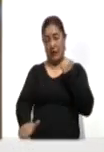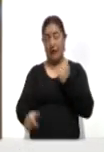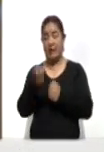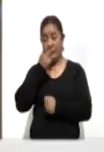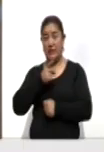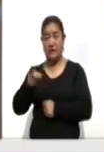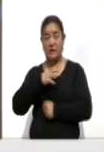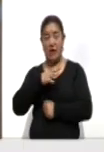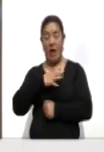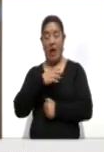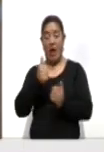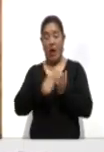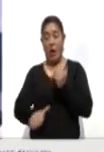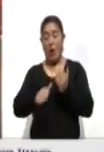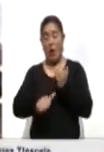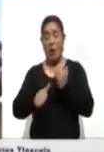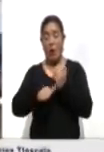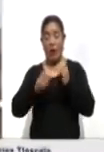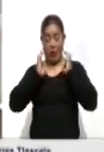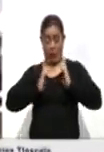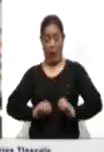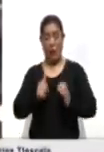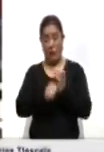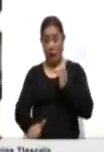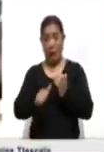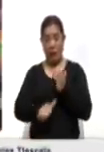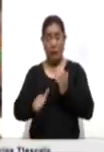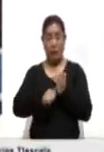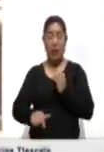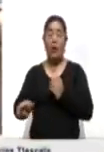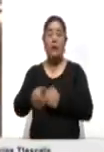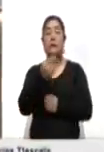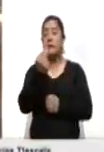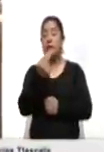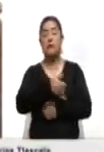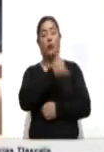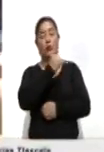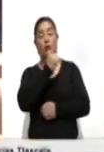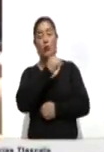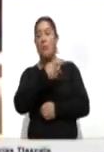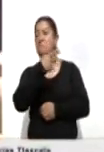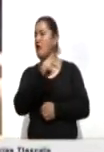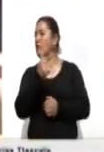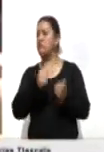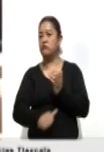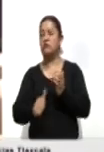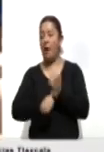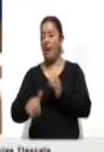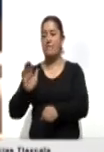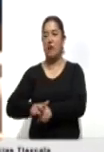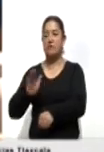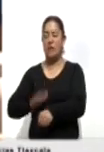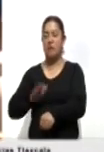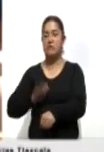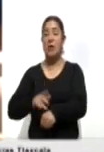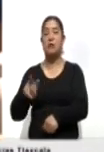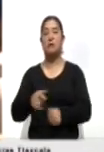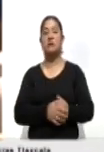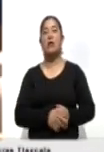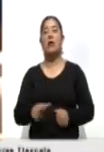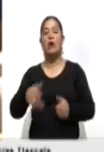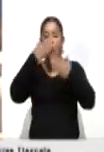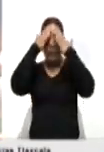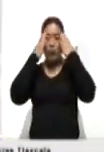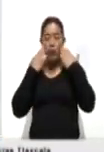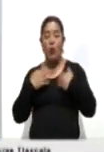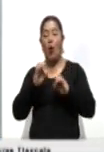presenta cuando hay pérdida excesiva de agua en el cuerpo y el consumo de líquidos es insuficiente, por ejemplo, al parecer diarrea o sudoración